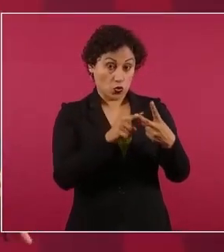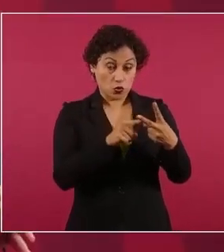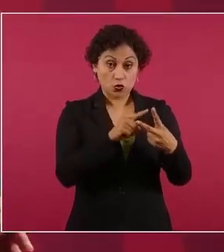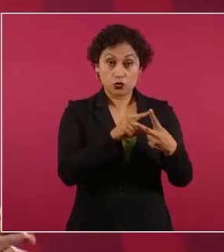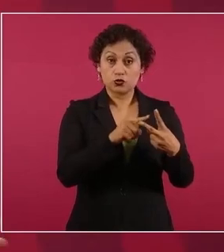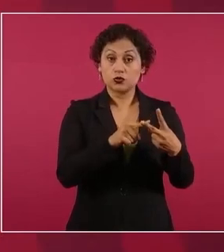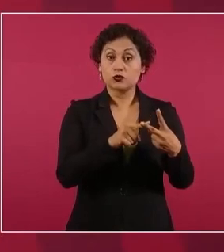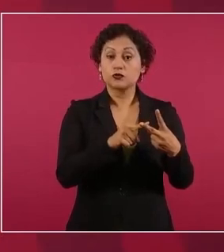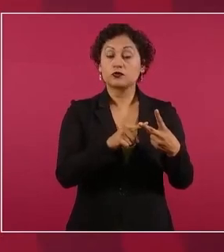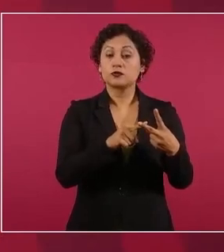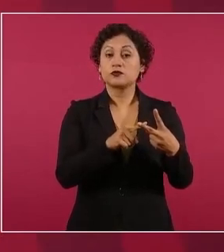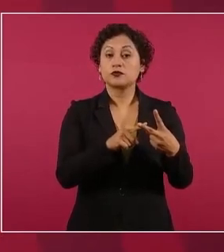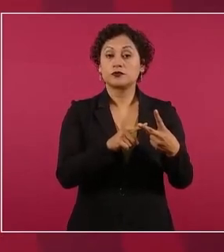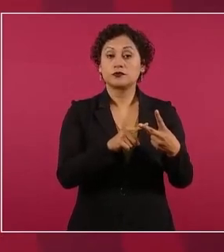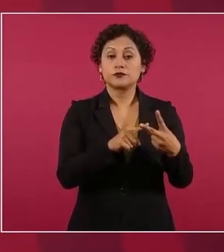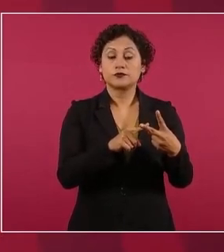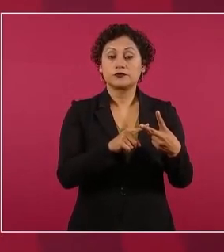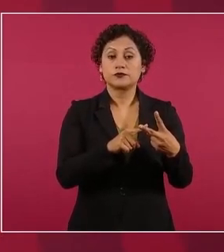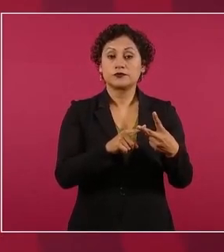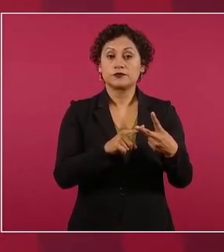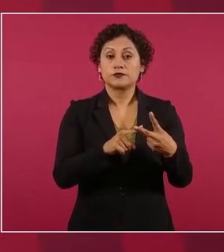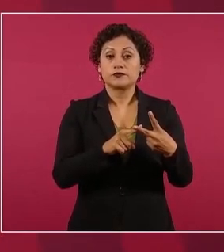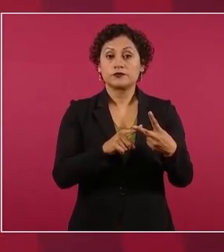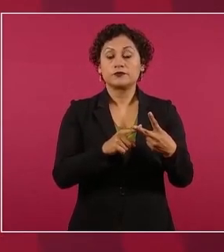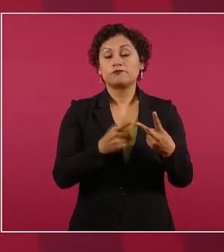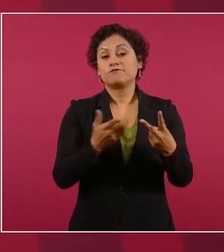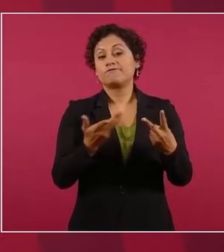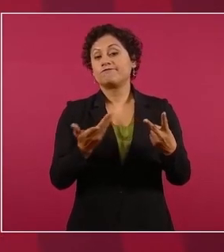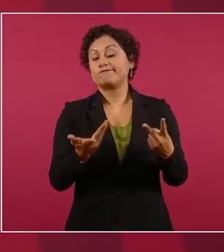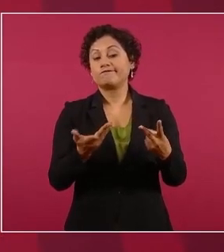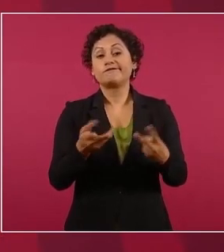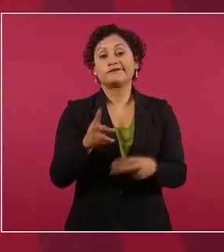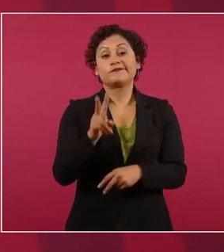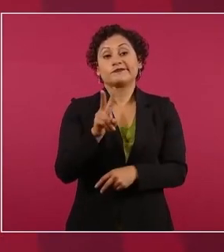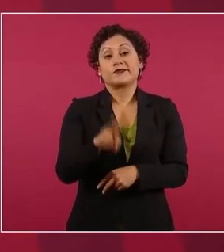un desenlace